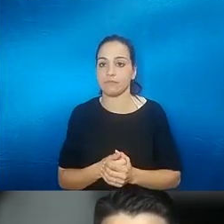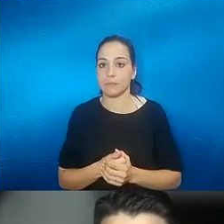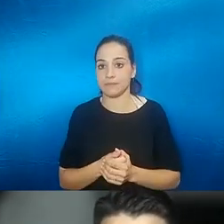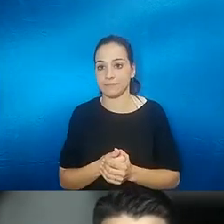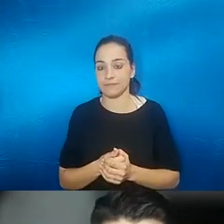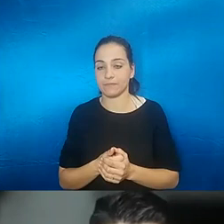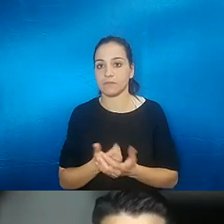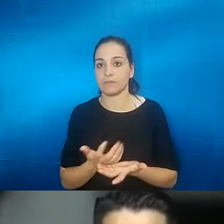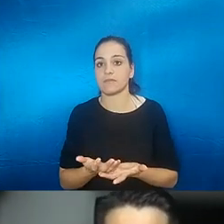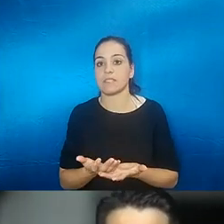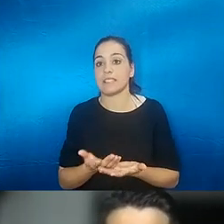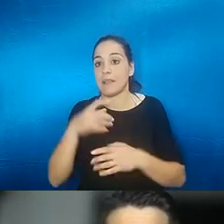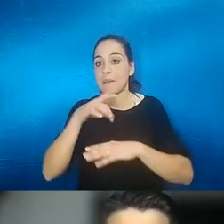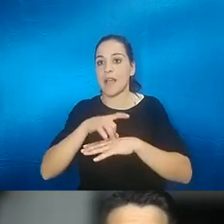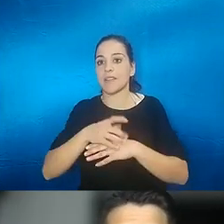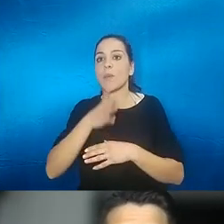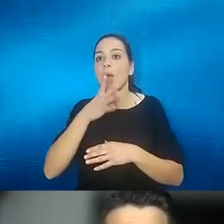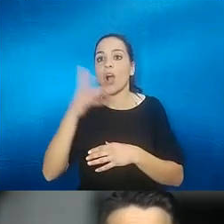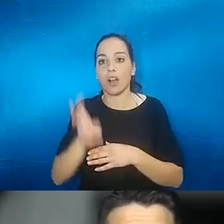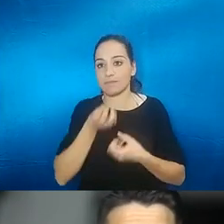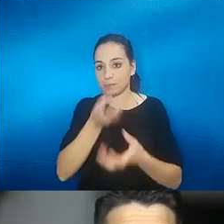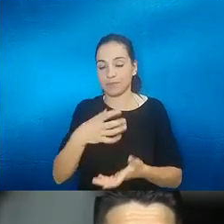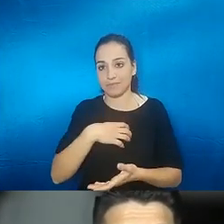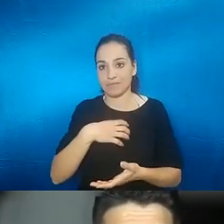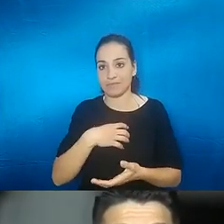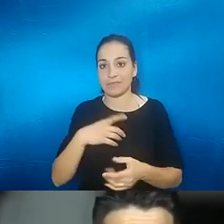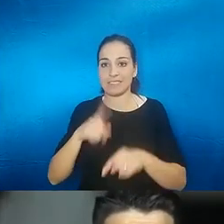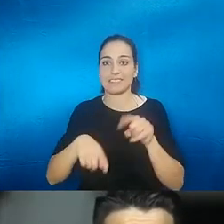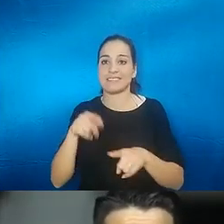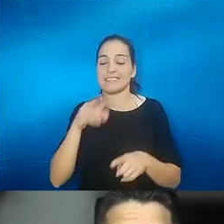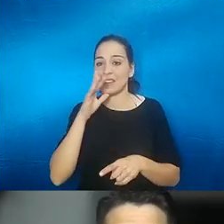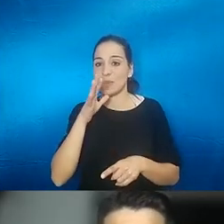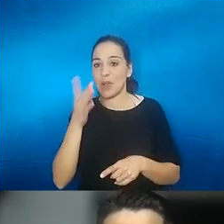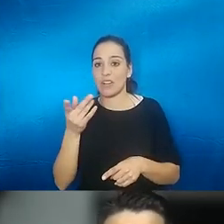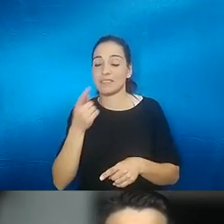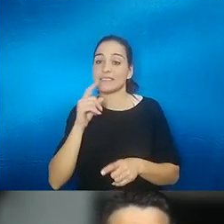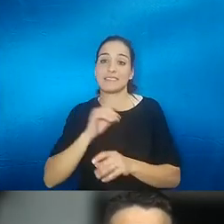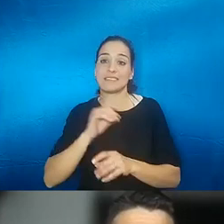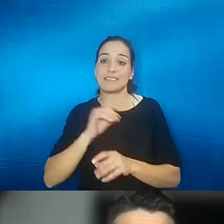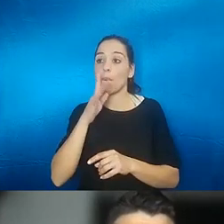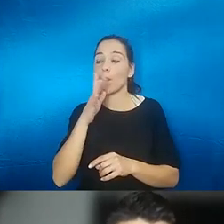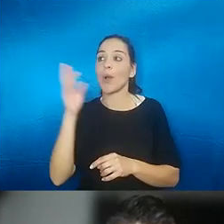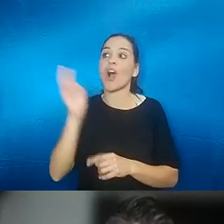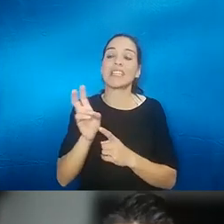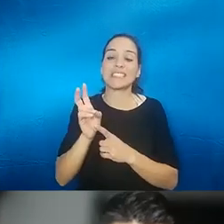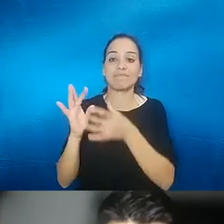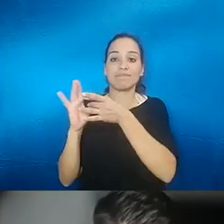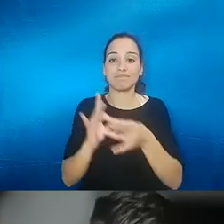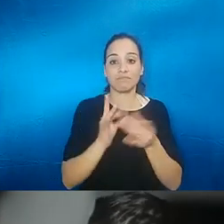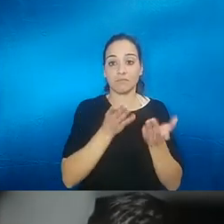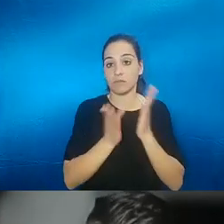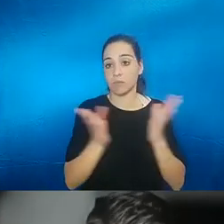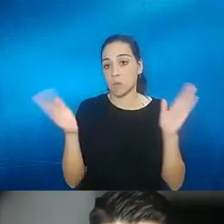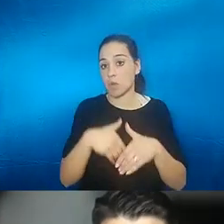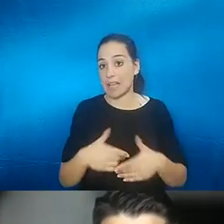entonces pero la mayoría lo habéis dicho tampoco puede saber un tratamiento claro la mayoría de lo que